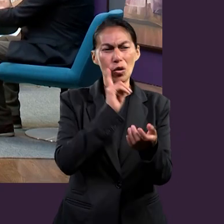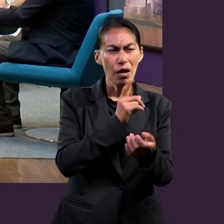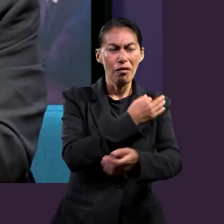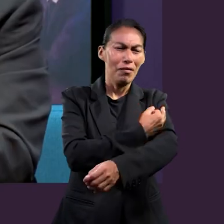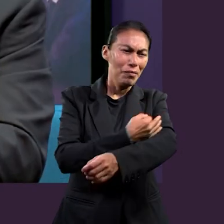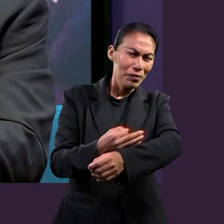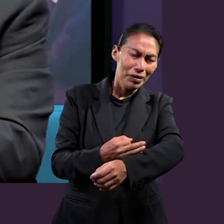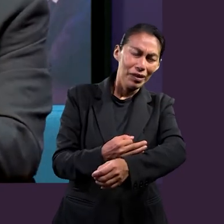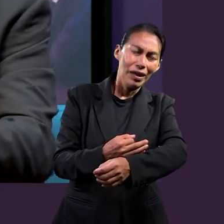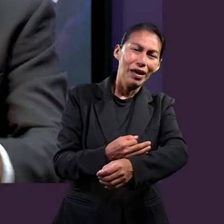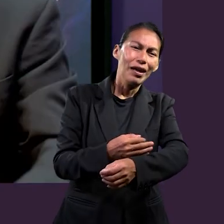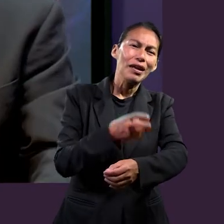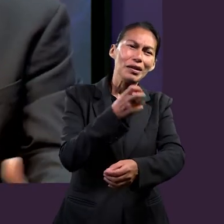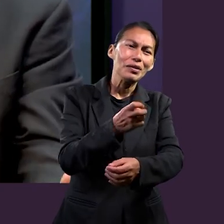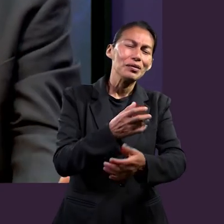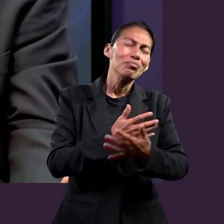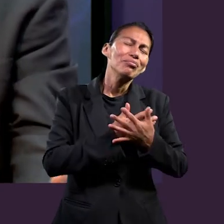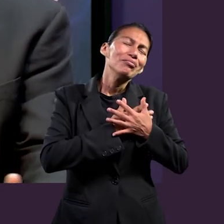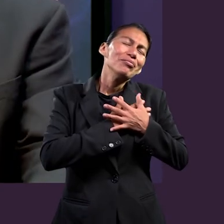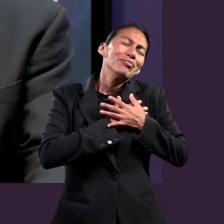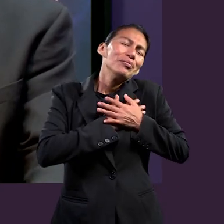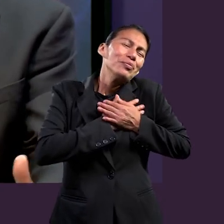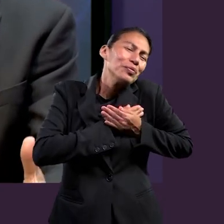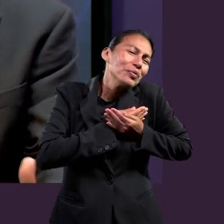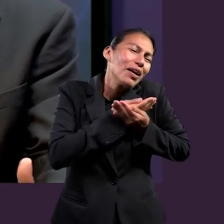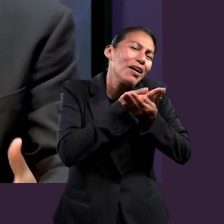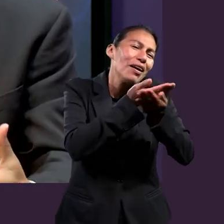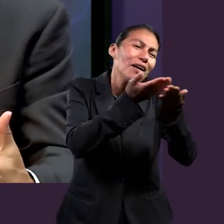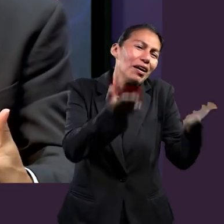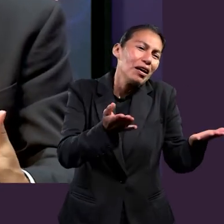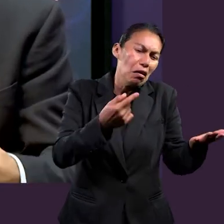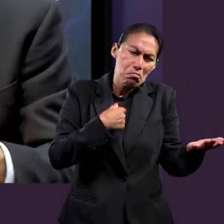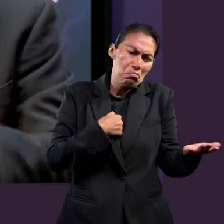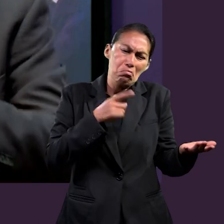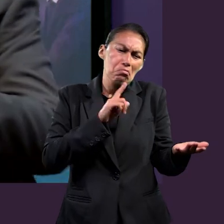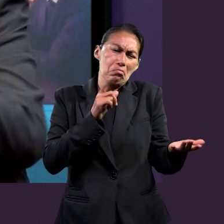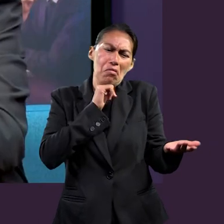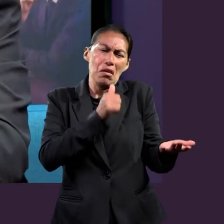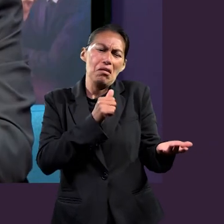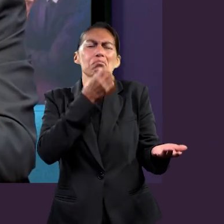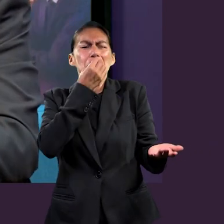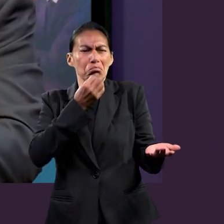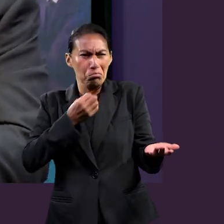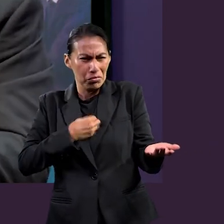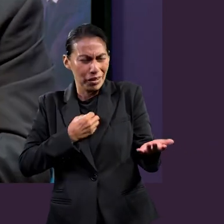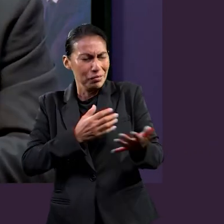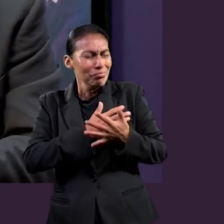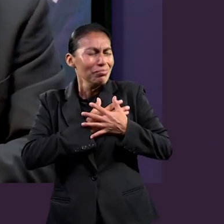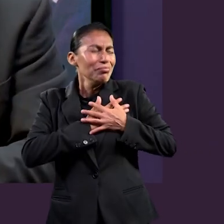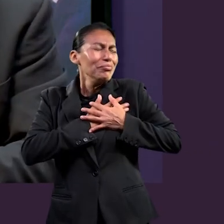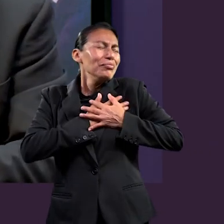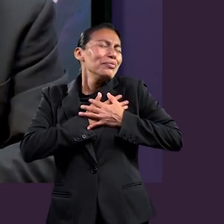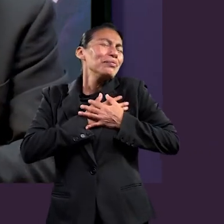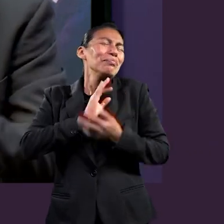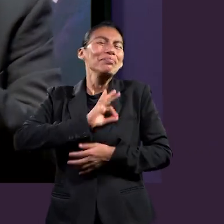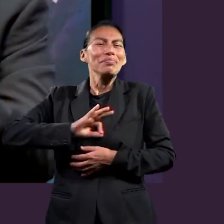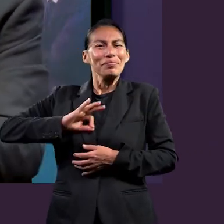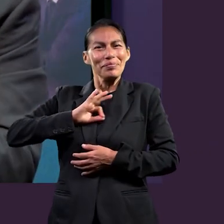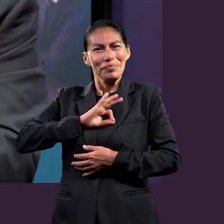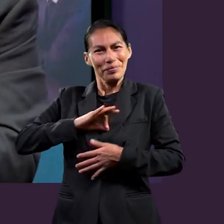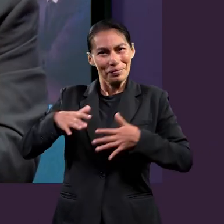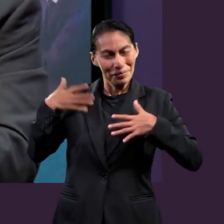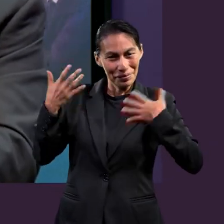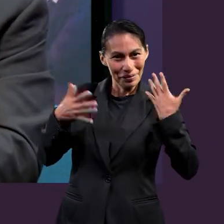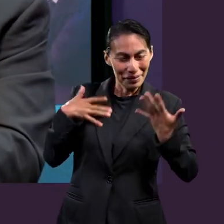esposa o la familia entera. Y no te pasa nada, o sea, al momento de desprenderte, tú ves que hay felicidad, que